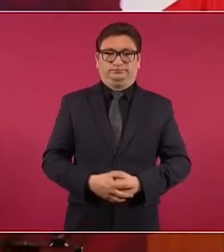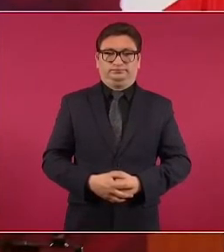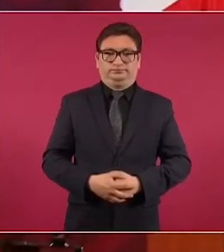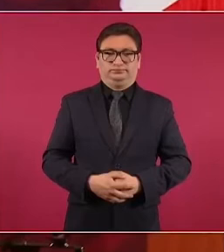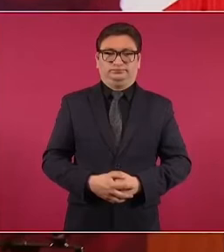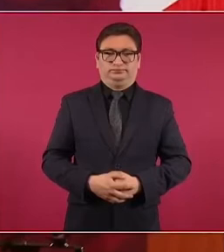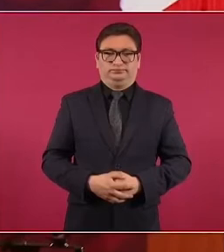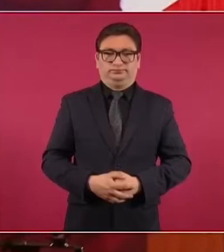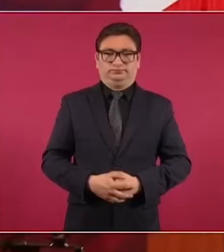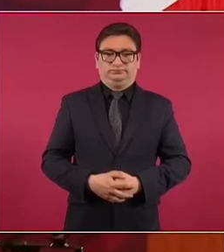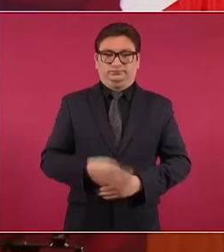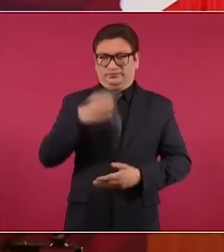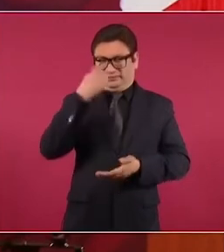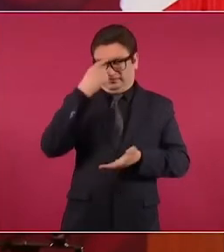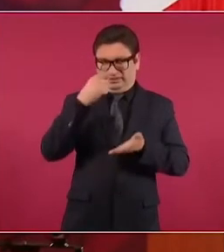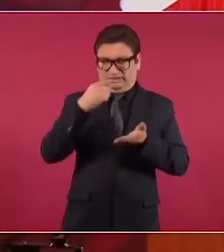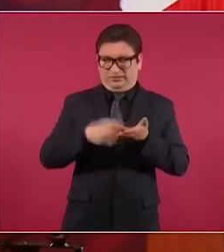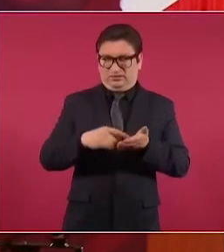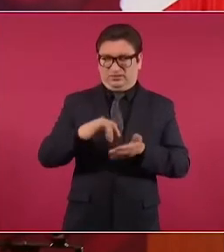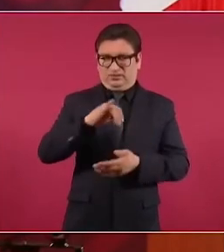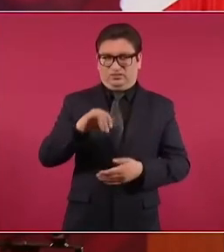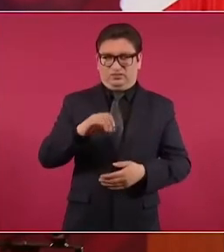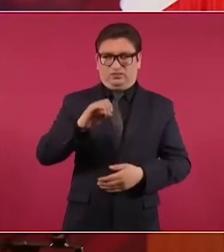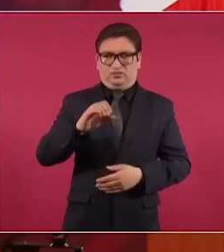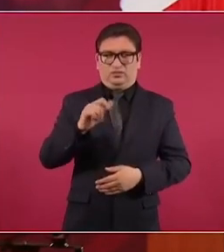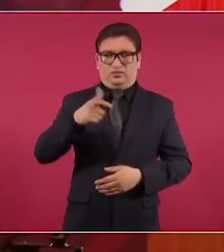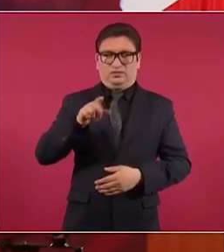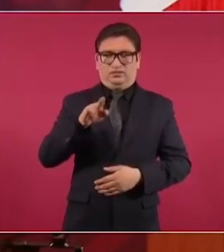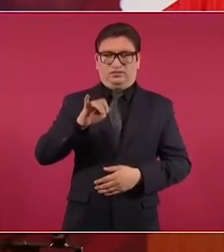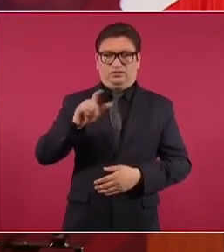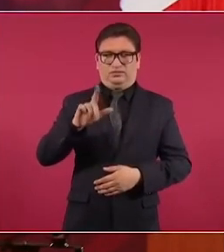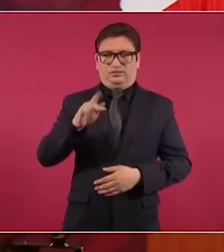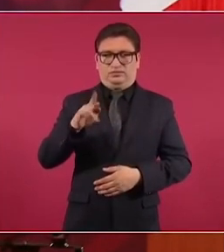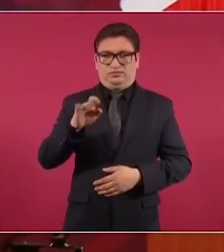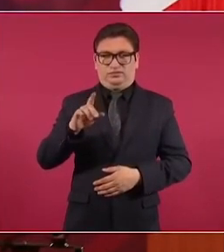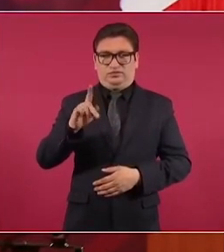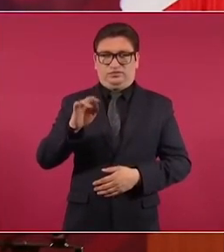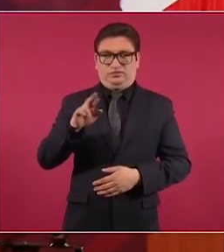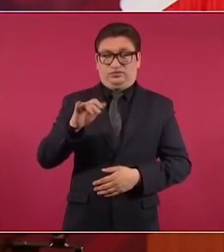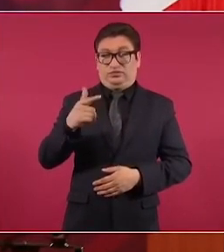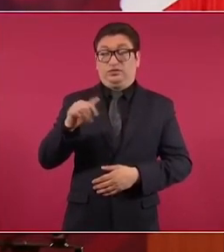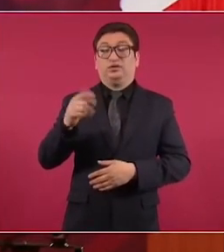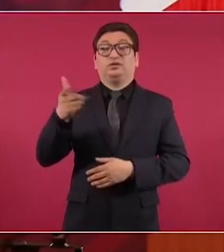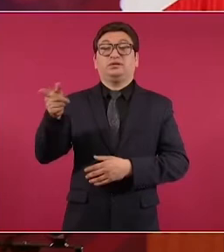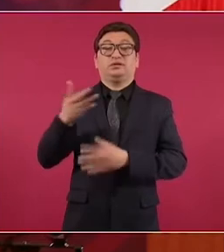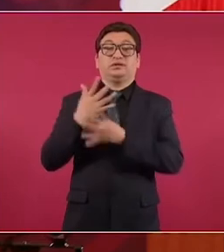Creo que fue Joaquín López-Dóriga el primero que dijo que era un montaje.